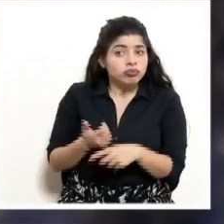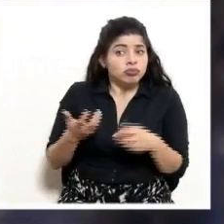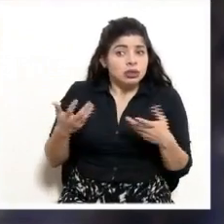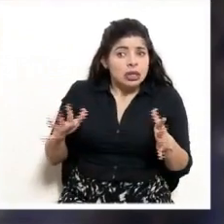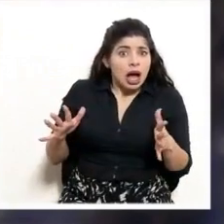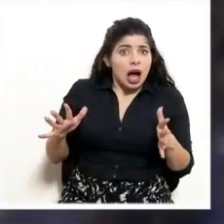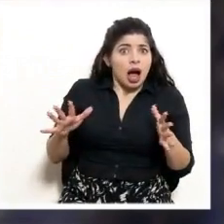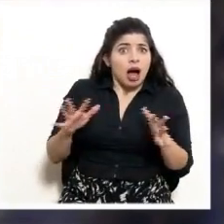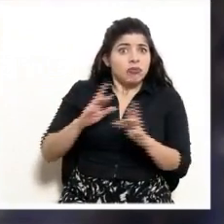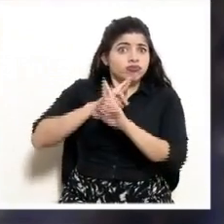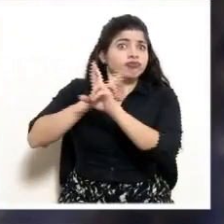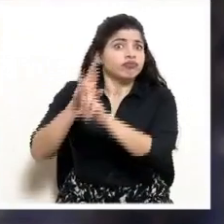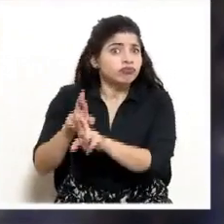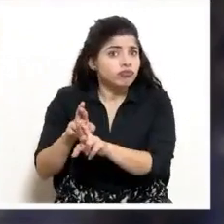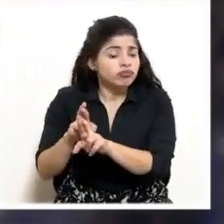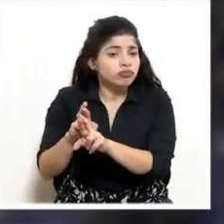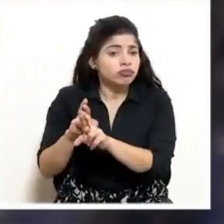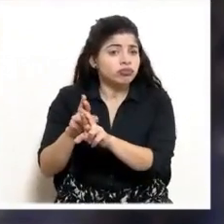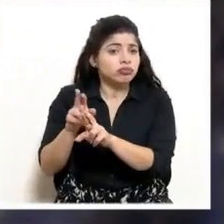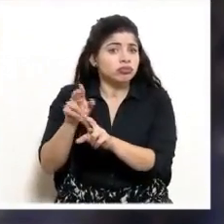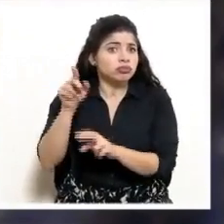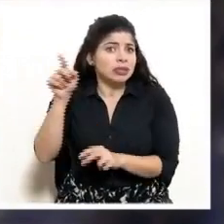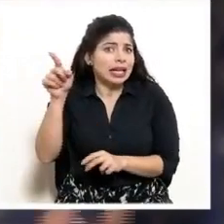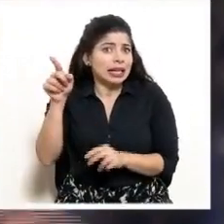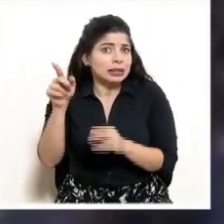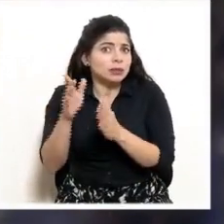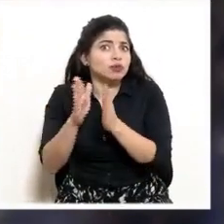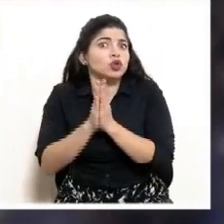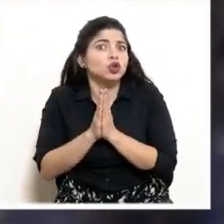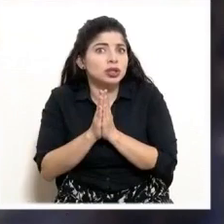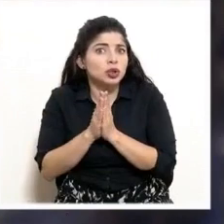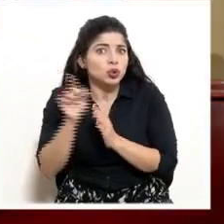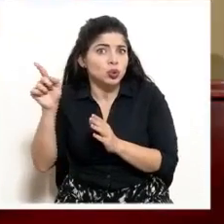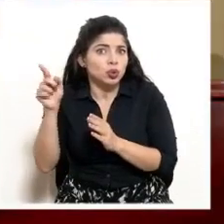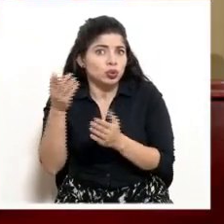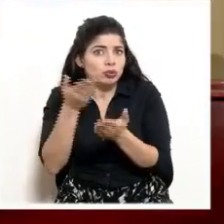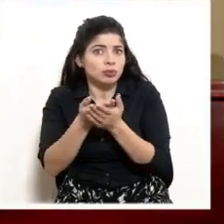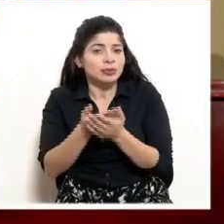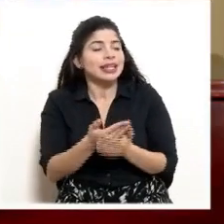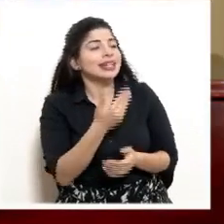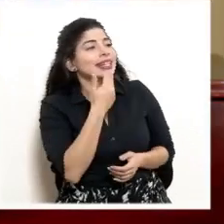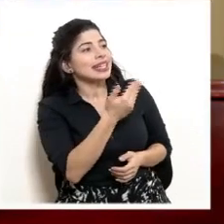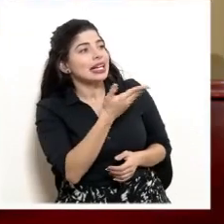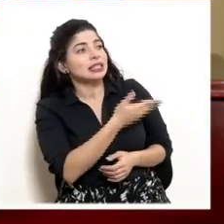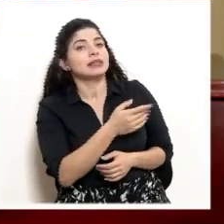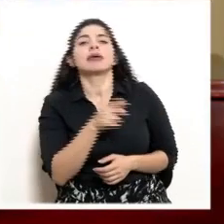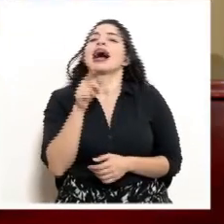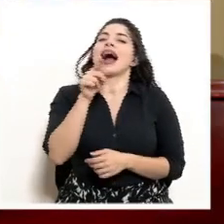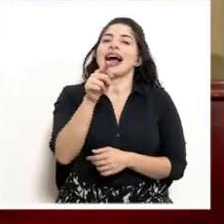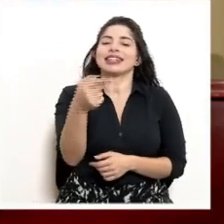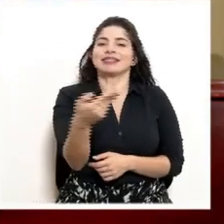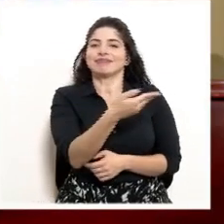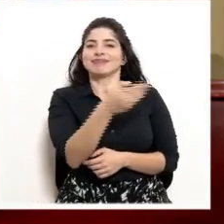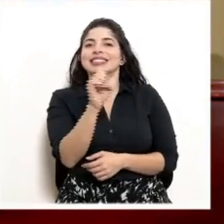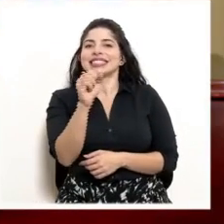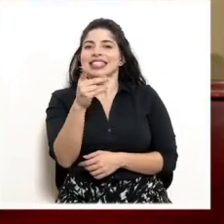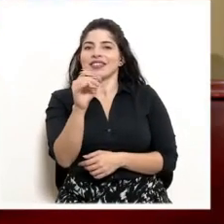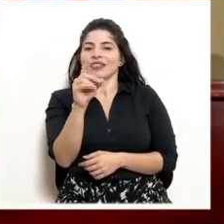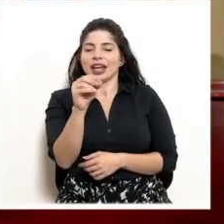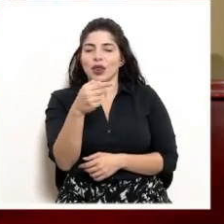la respuesta para esta petición, este planteamiento? Muchas gracias, señor presidente. Esta era la de José Giebredo, precisamente.